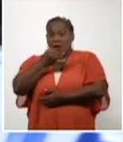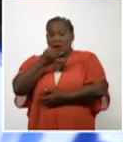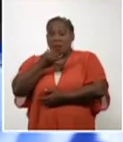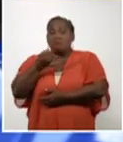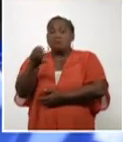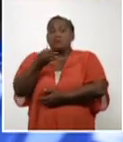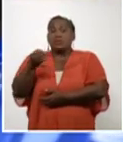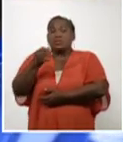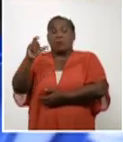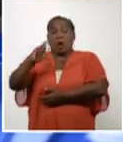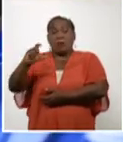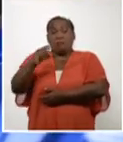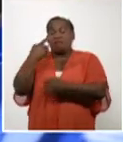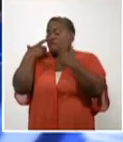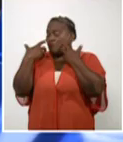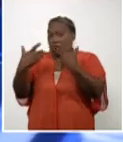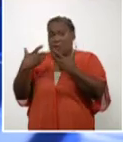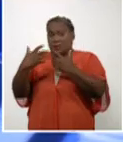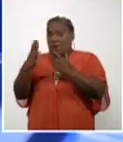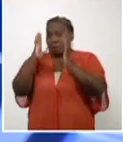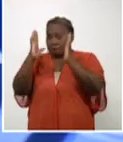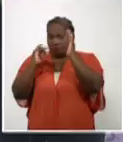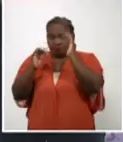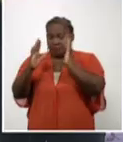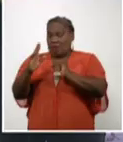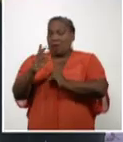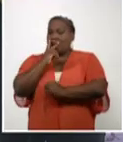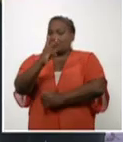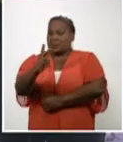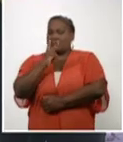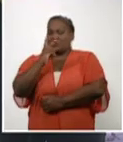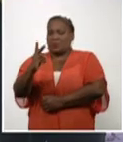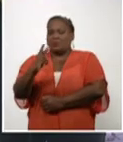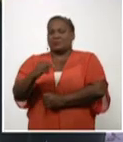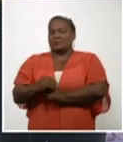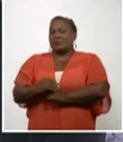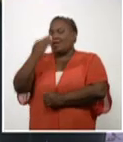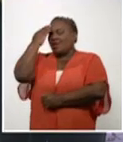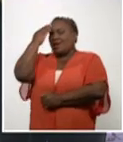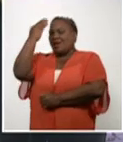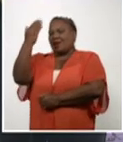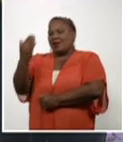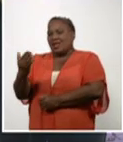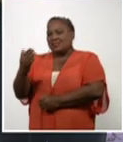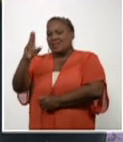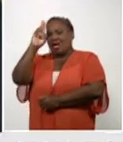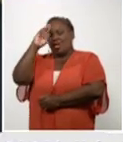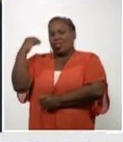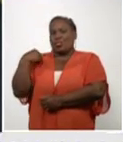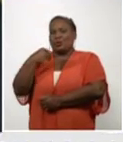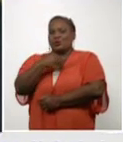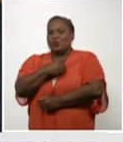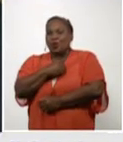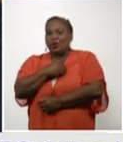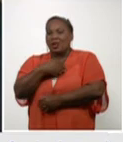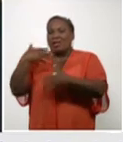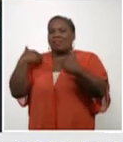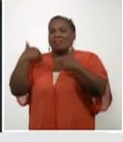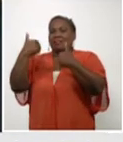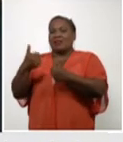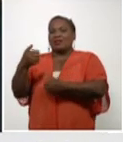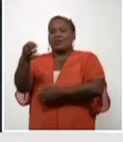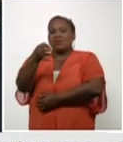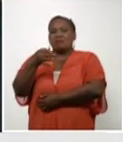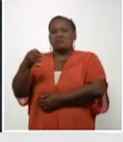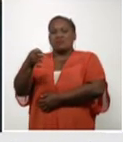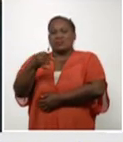que requiere este tema acá en el territorio. Gracias al doctor Azael, director municipal de salud en Caimanera, municipio